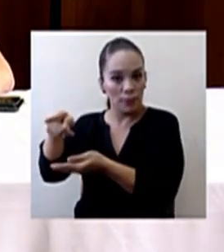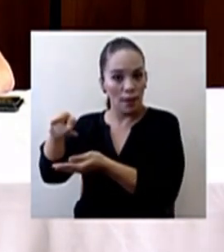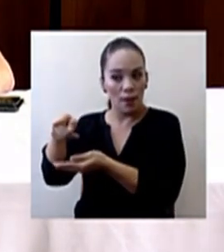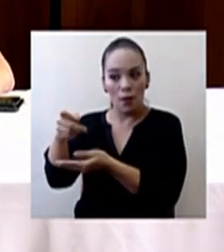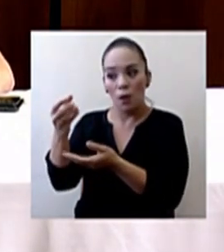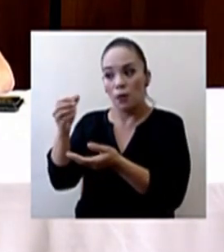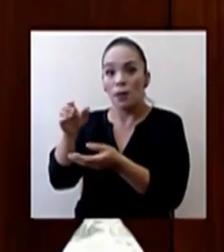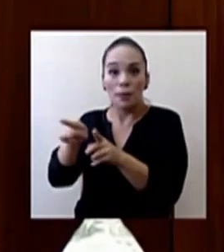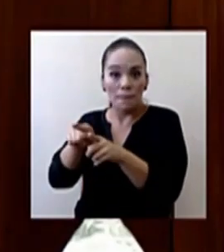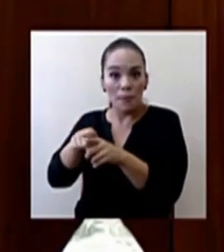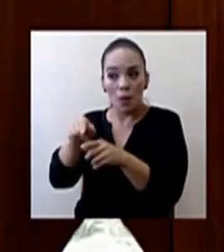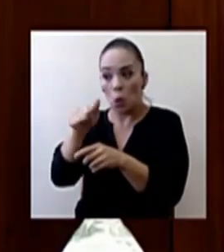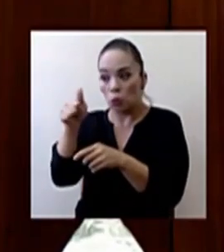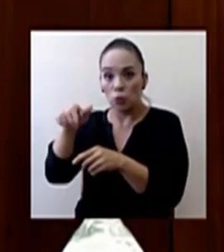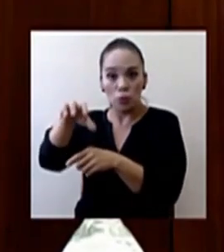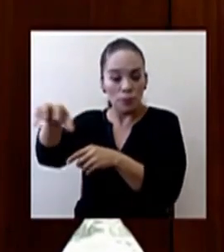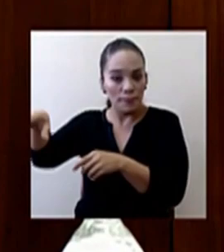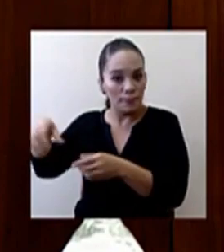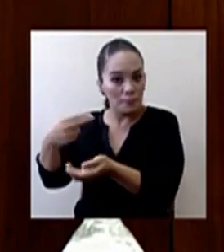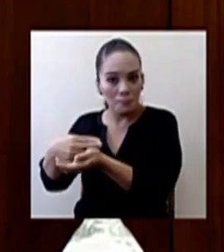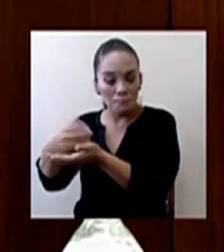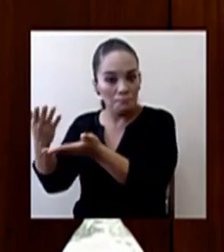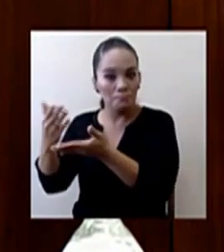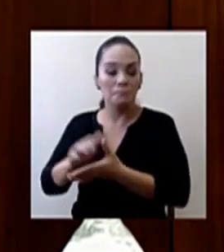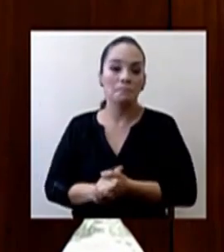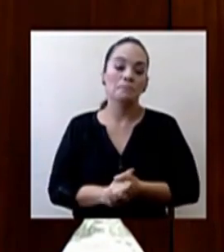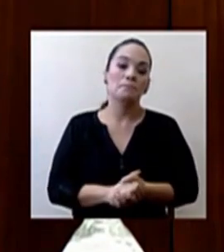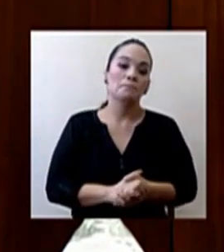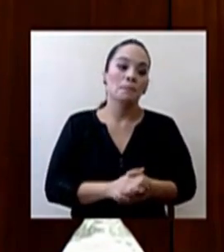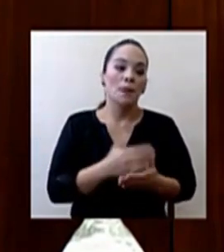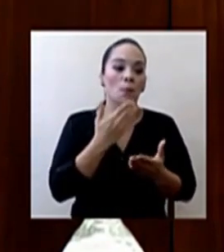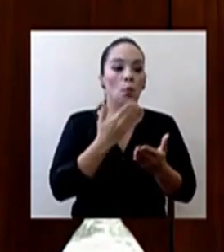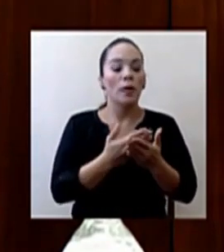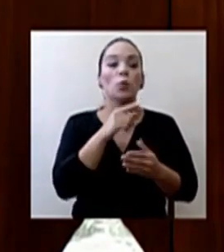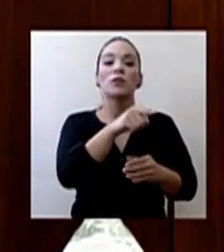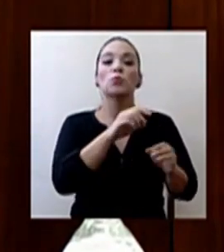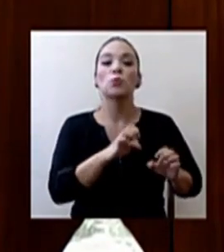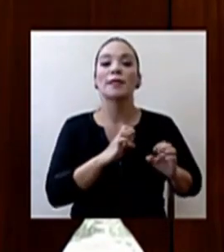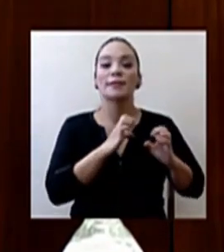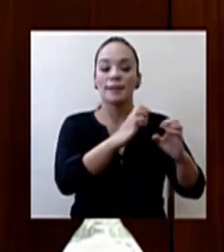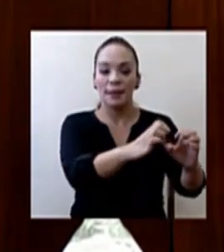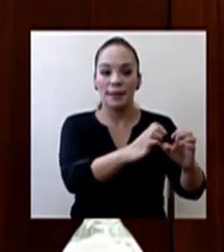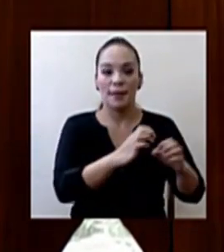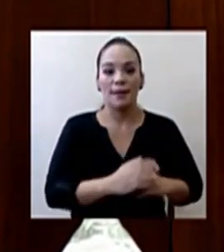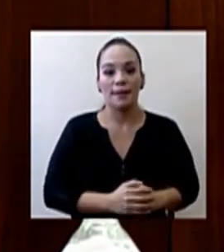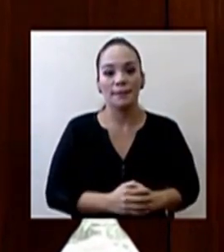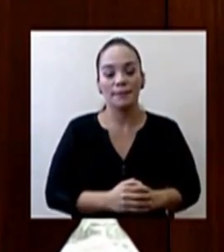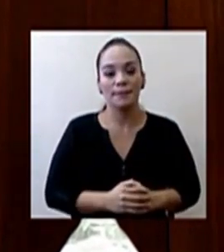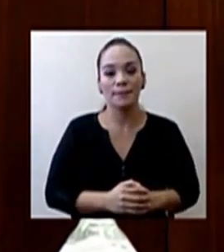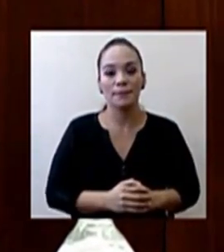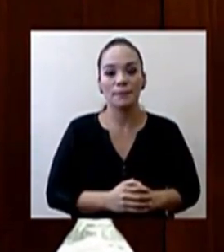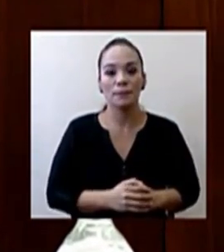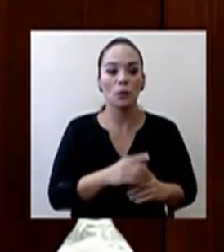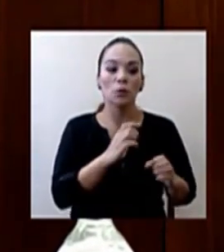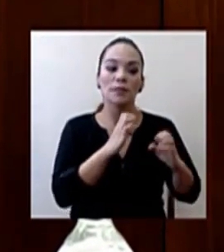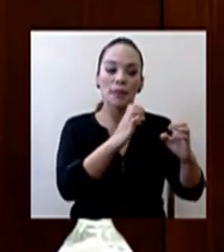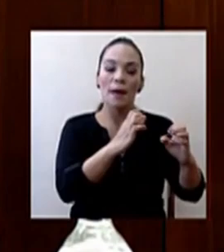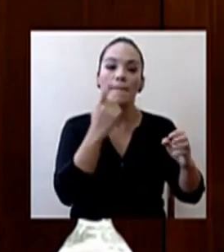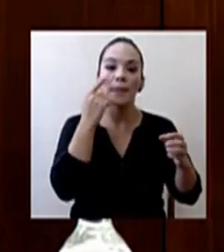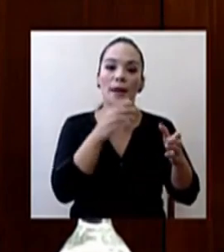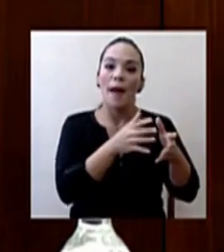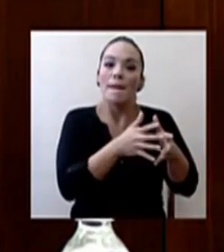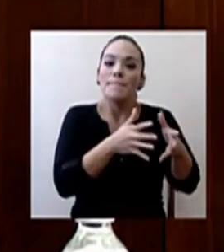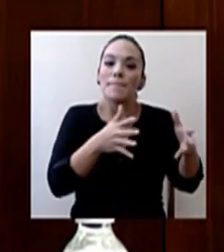a otros centros médicos? Bueno, es una estrategia de ampliar